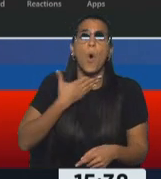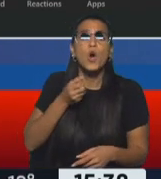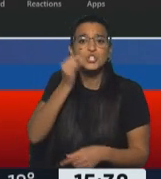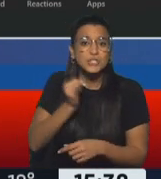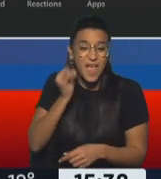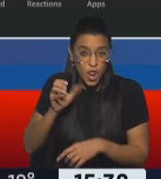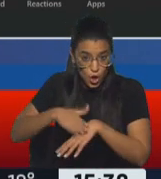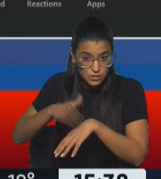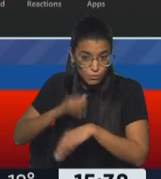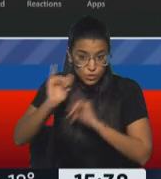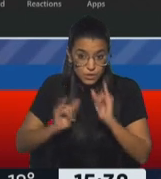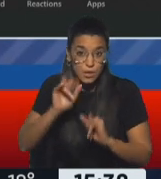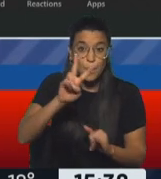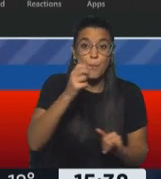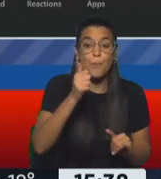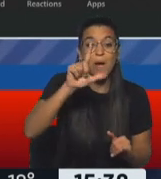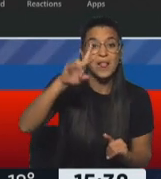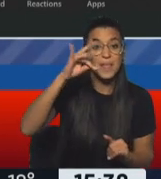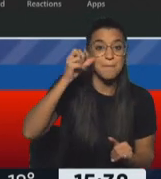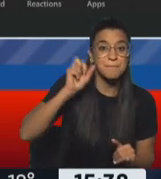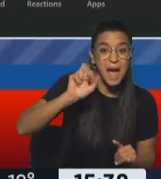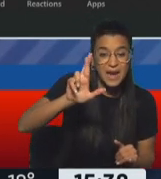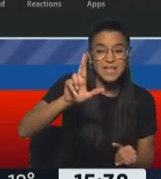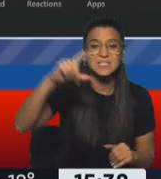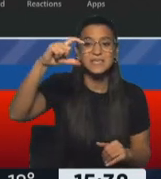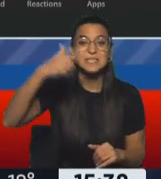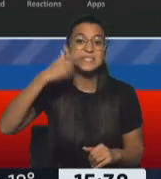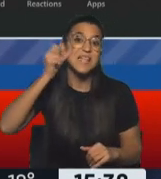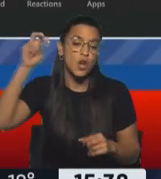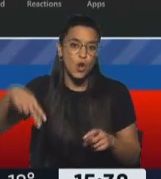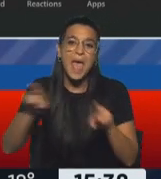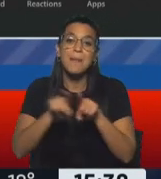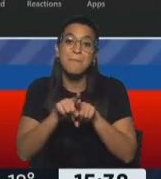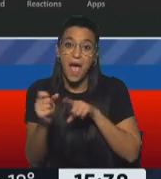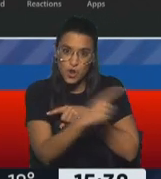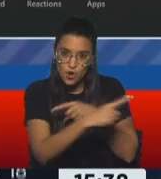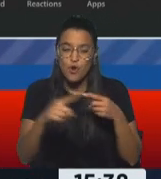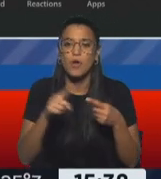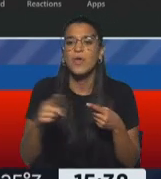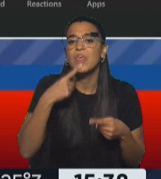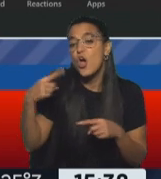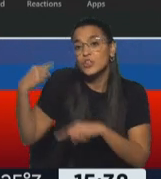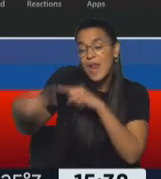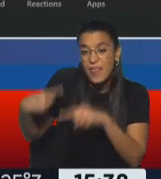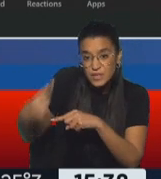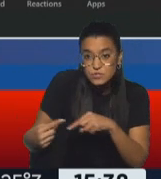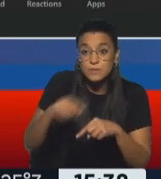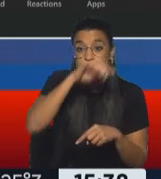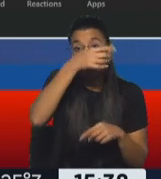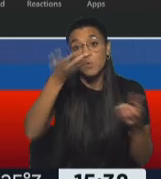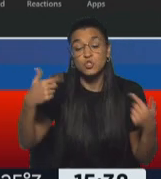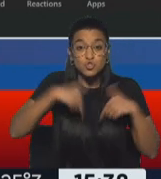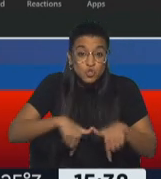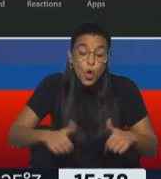bancada Valdemar Serrón, que es hermano de Vladimir Serrón, dijo que era una traición. Bueno, yo espero